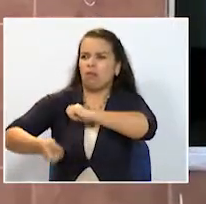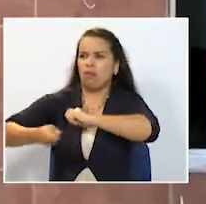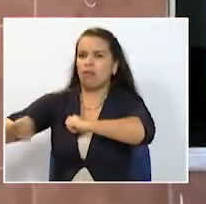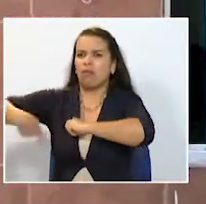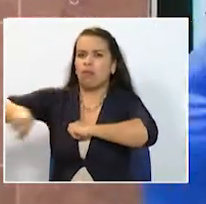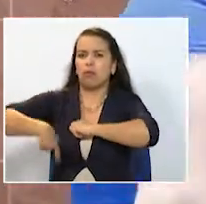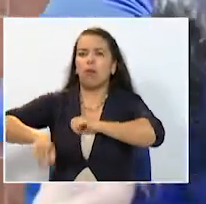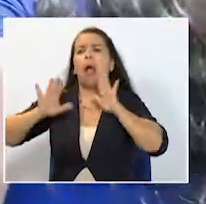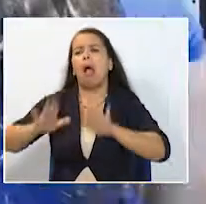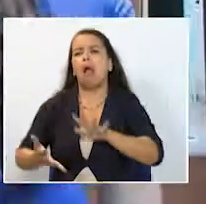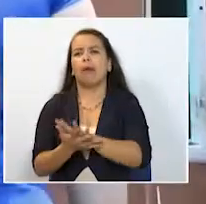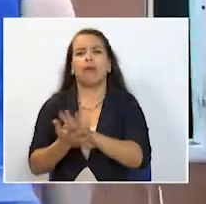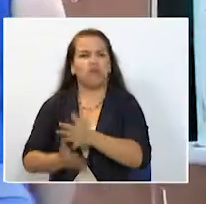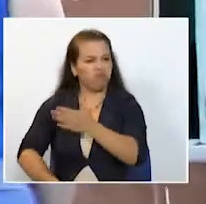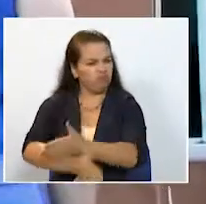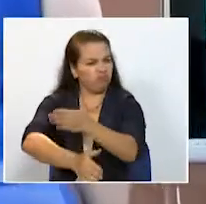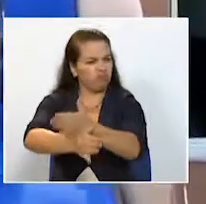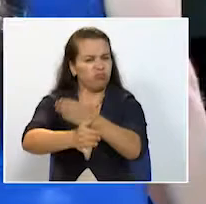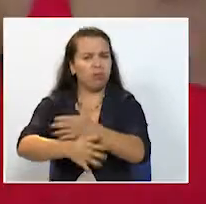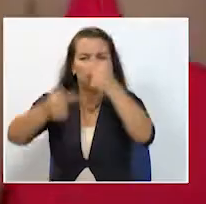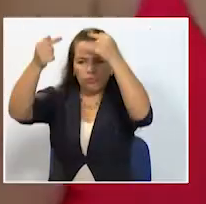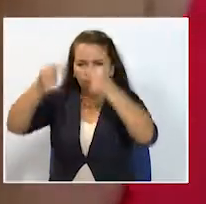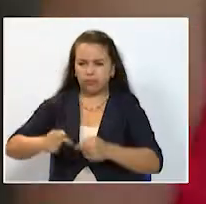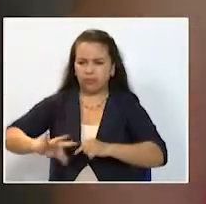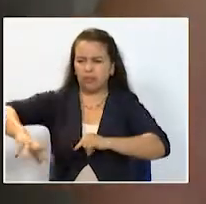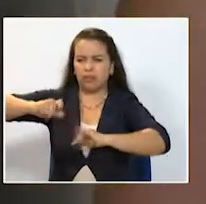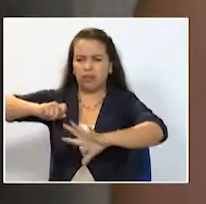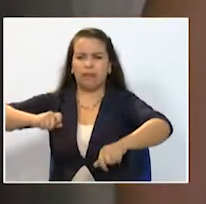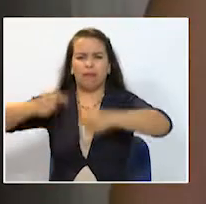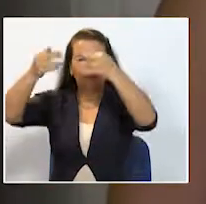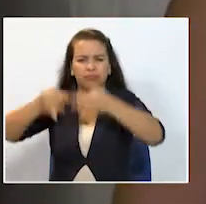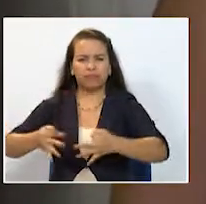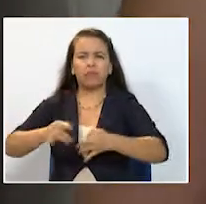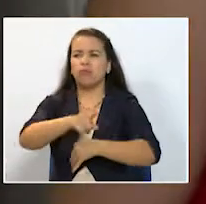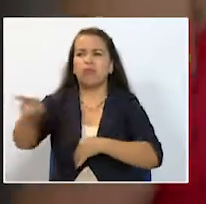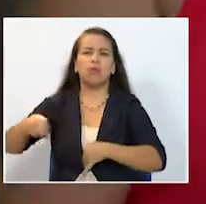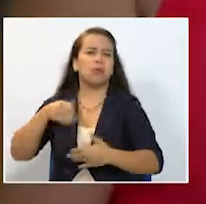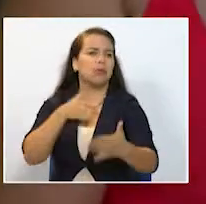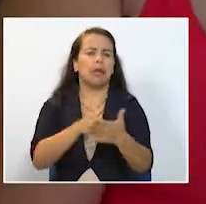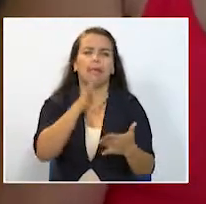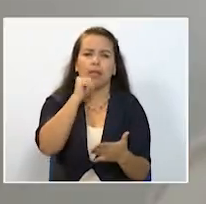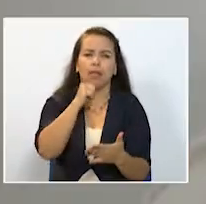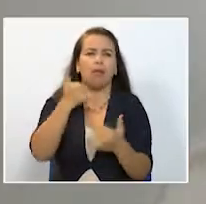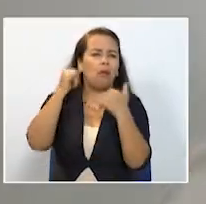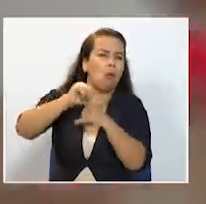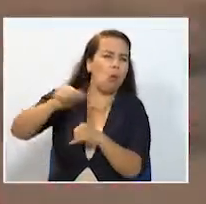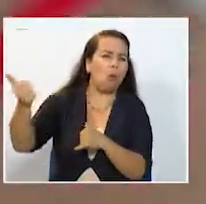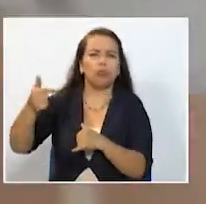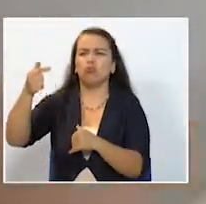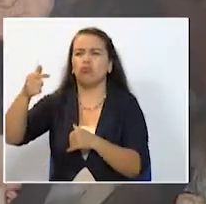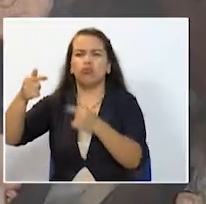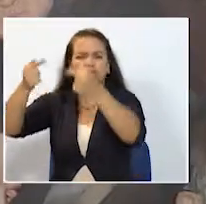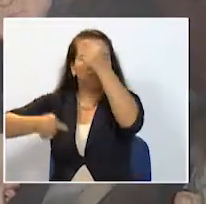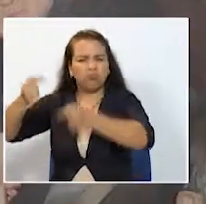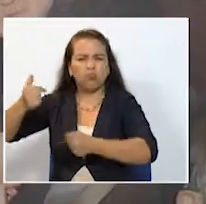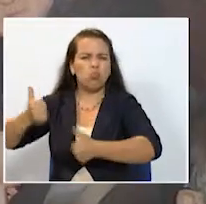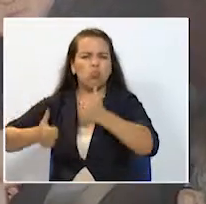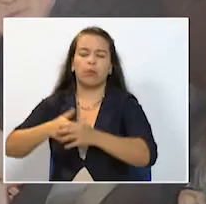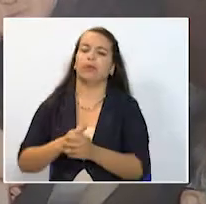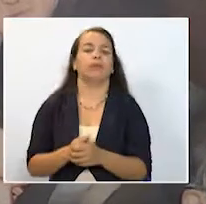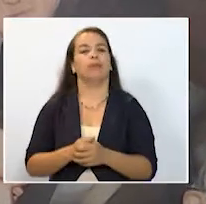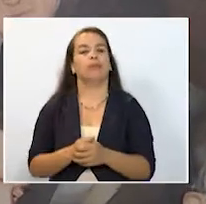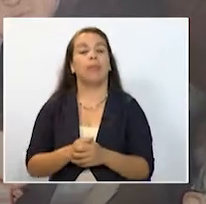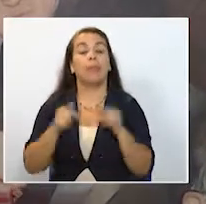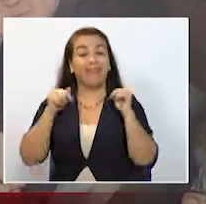aunque no hay cifras exactas de los casos de estafa la mayoría nunca son denunciados pero miremos que otro tipo de delitos existen llama la atención